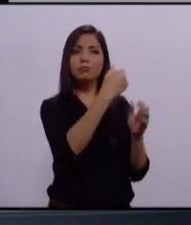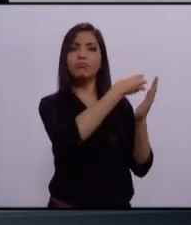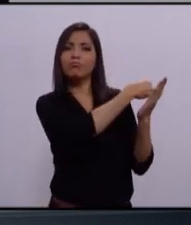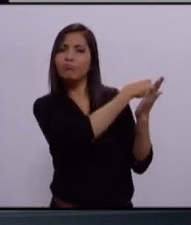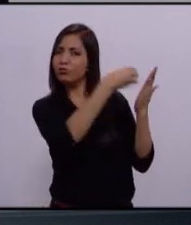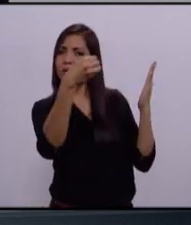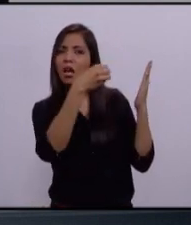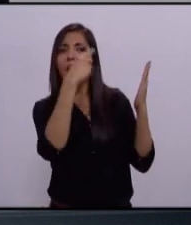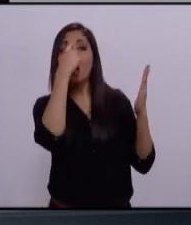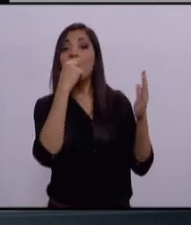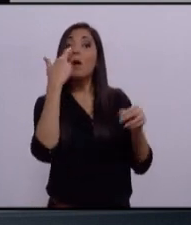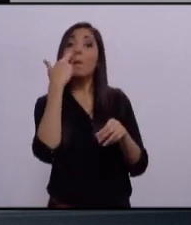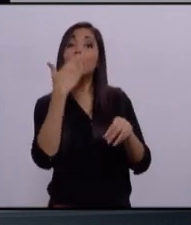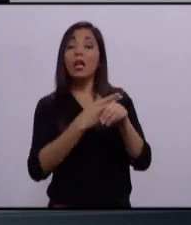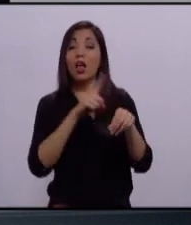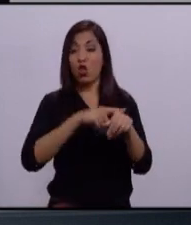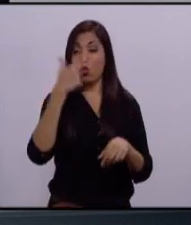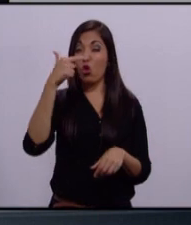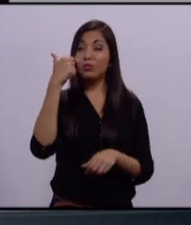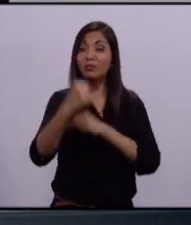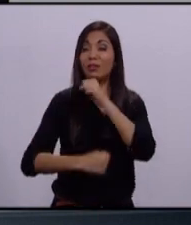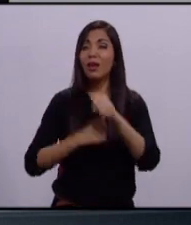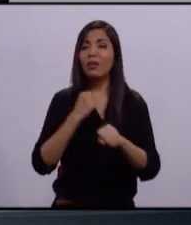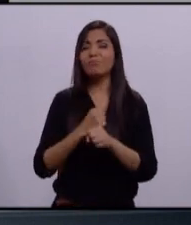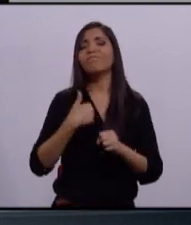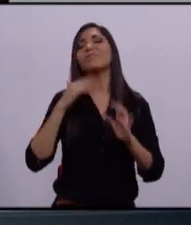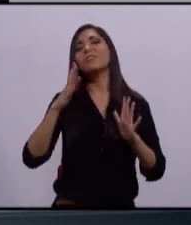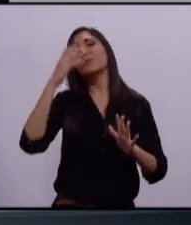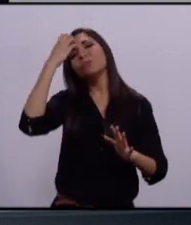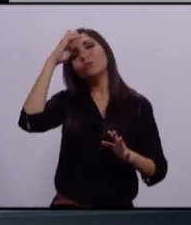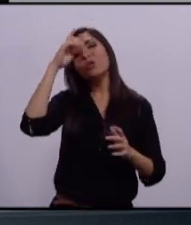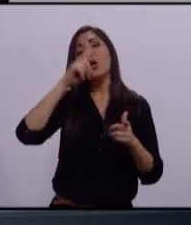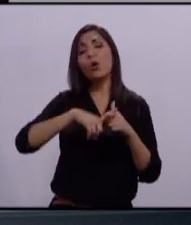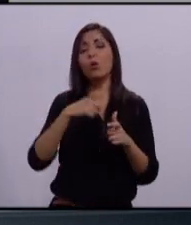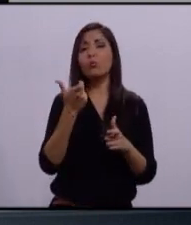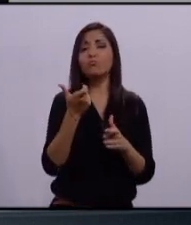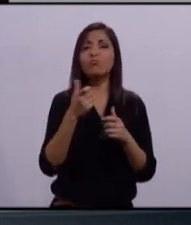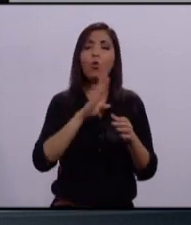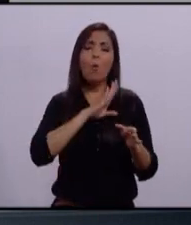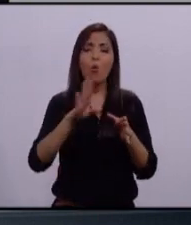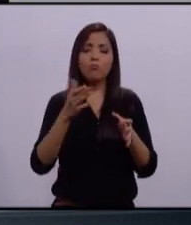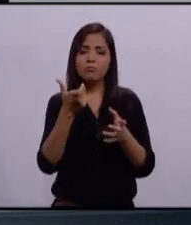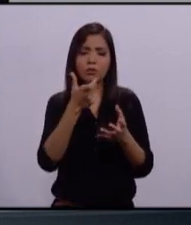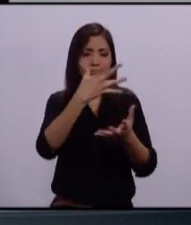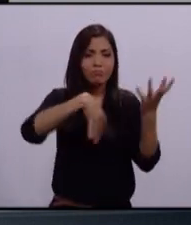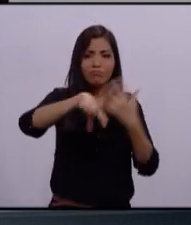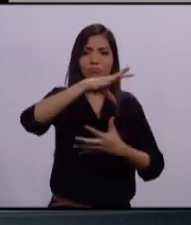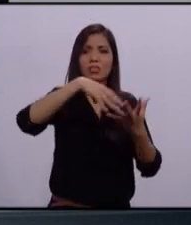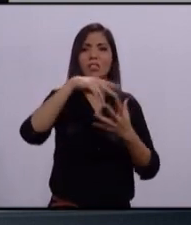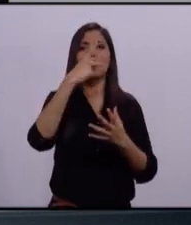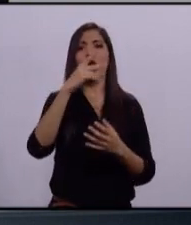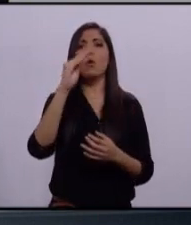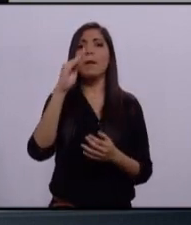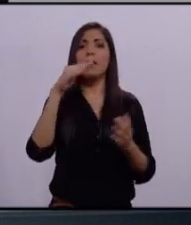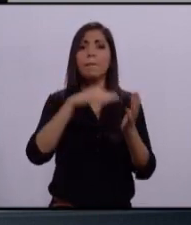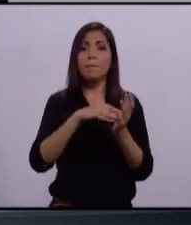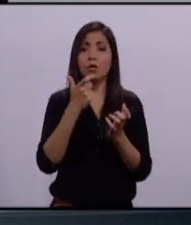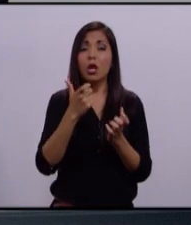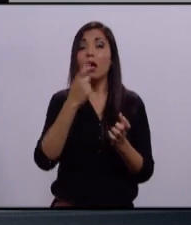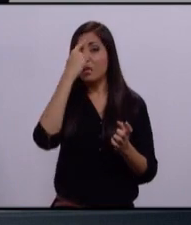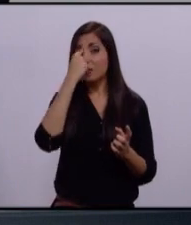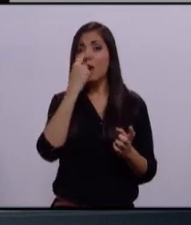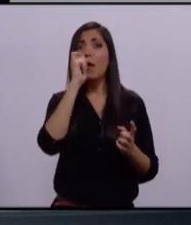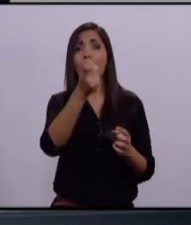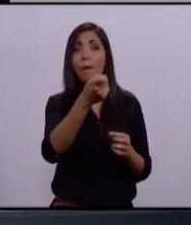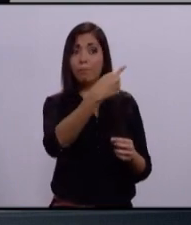responsables. En 12 años, he manejado más de 90 mil millones de pesos de dinero público, y no hay quien me haya hecho un